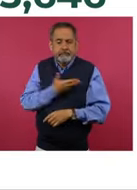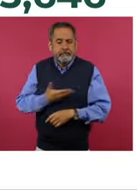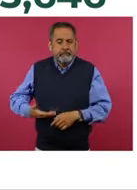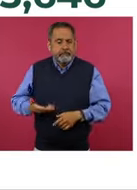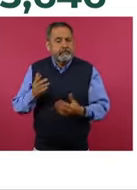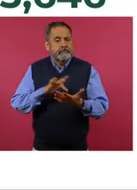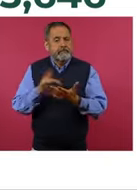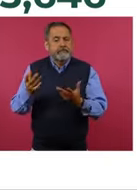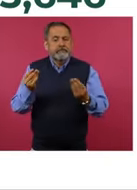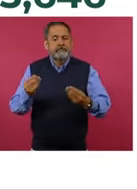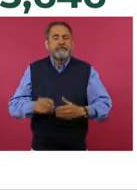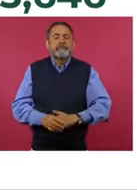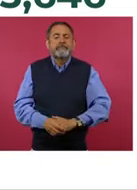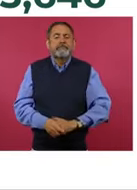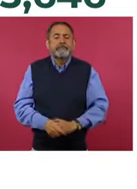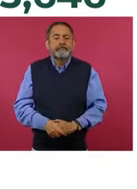Muchísimas gracias.